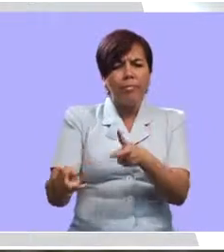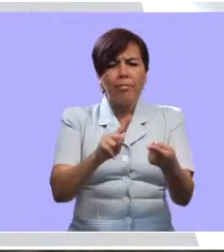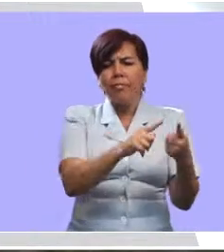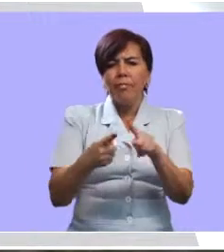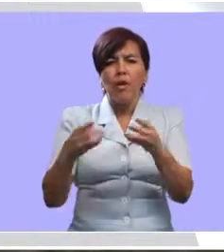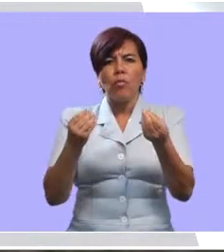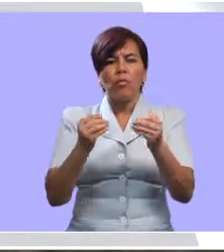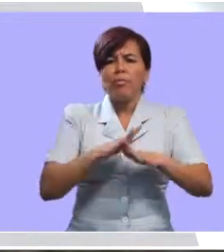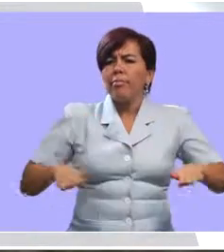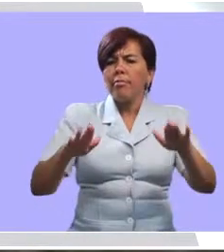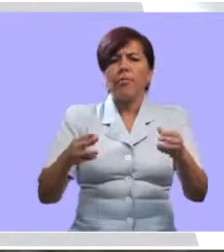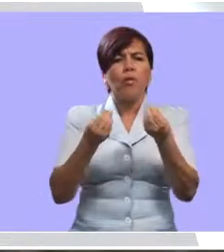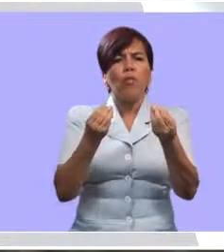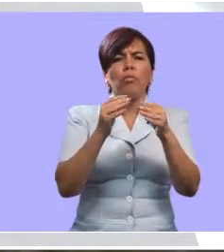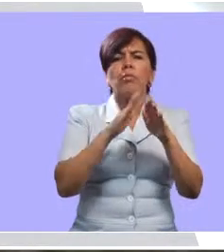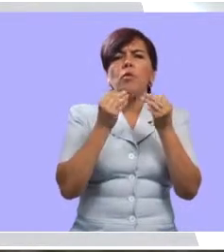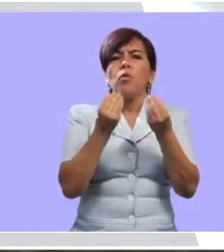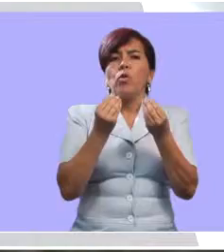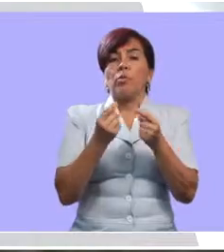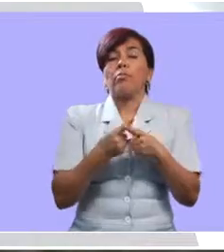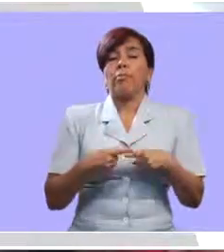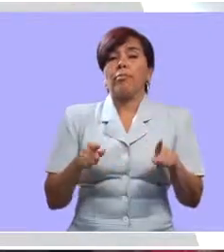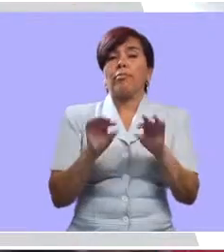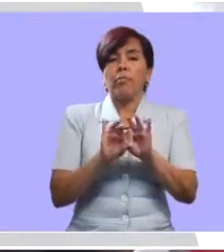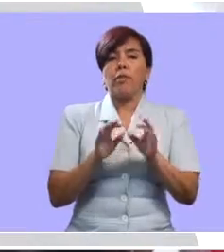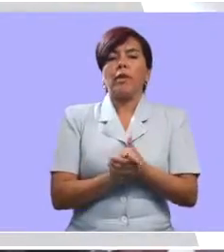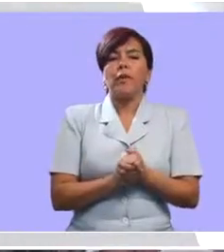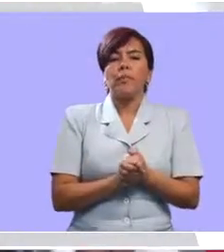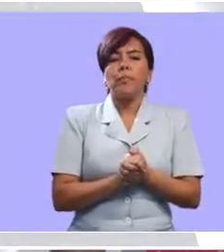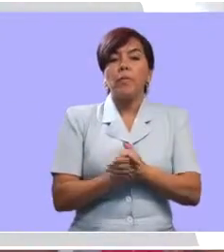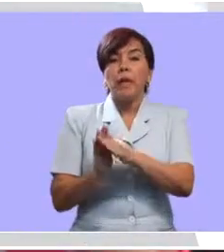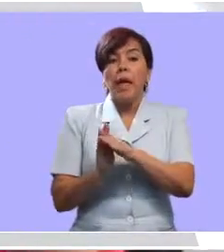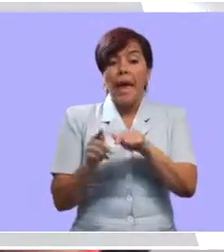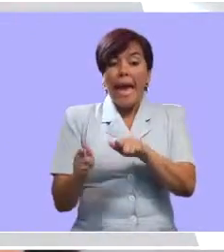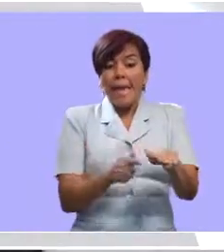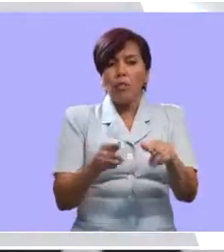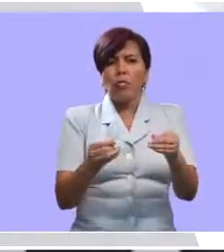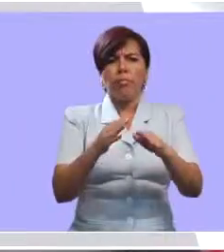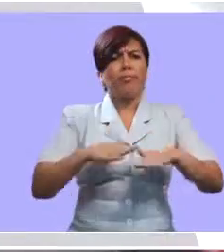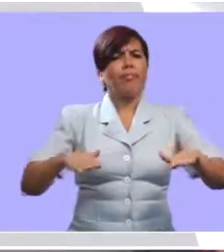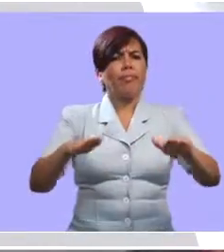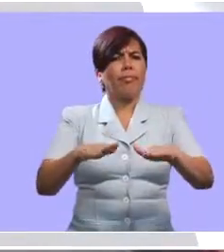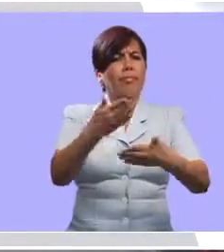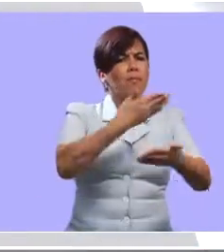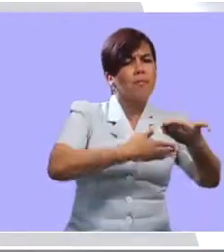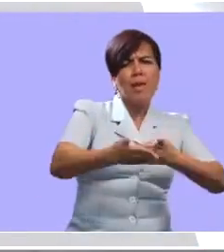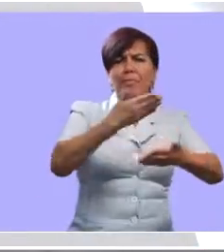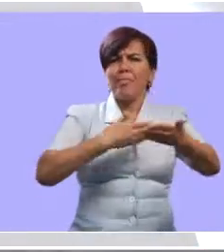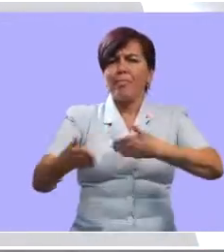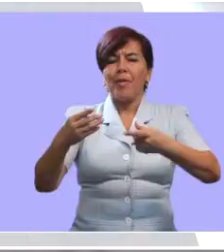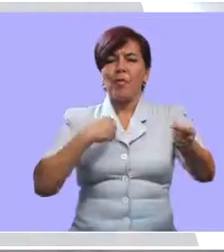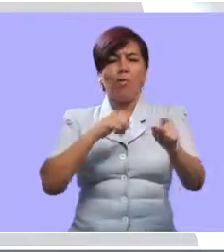compañeros y por medio de este crear espacios como los que hemos creado. Aparte de eso, es un espacio en el que ellos van a